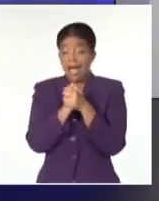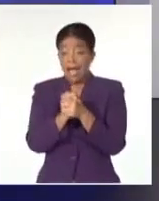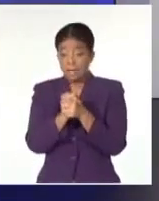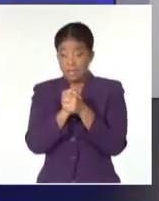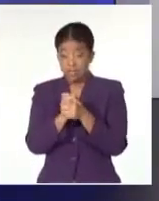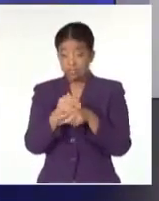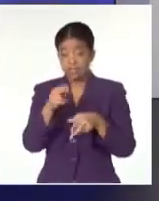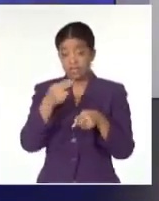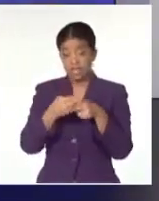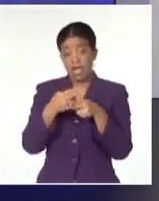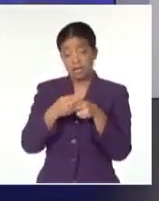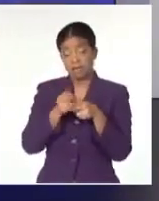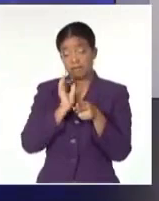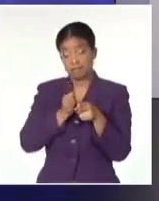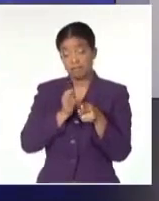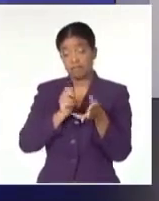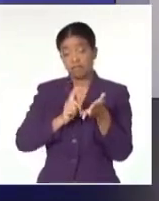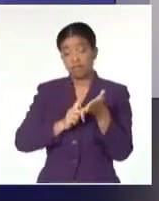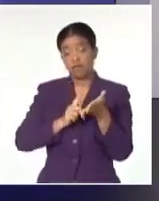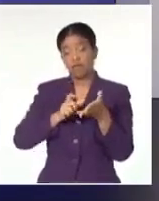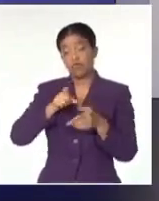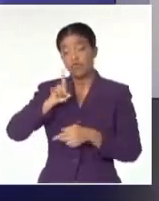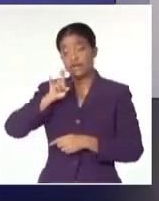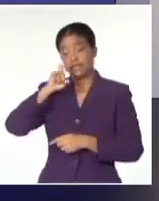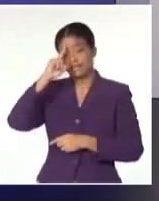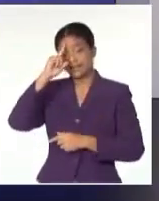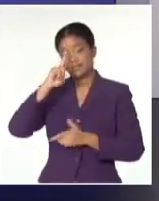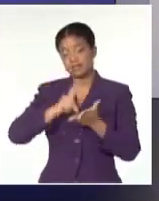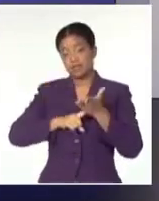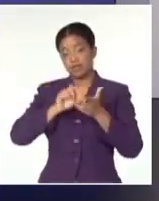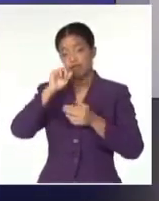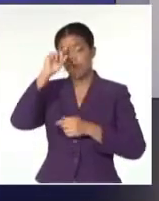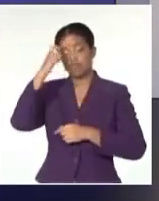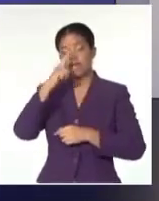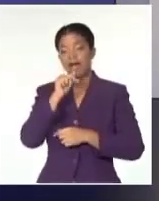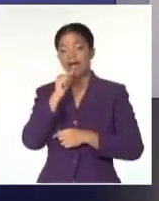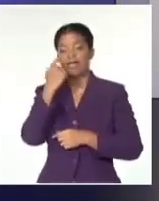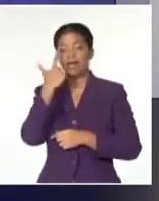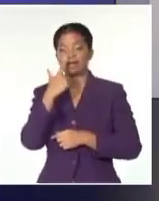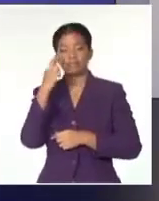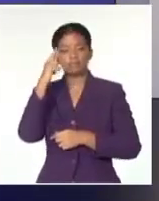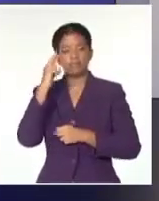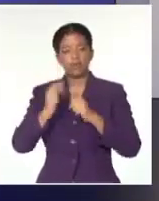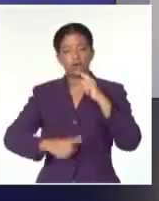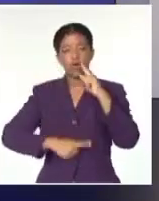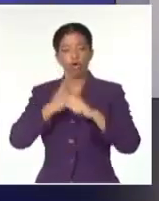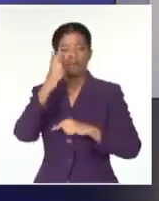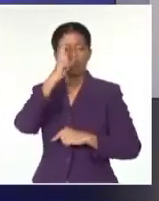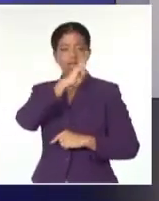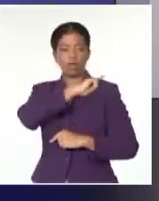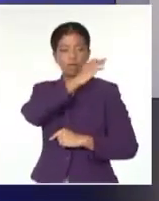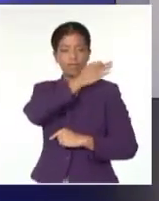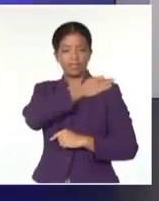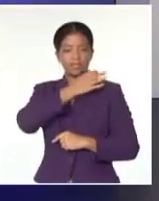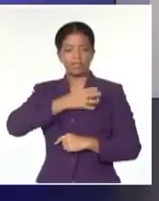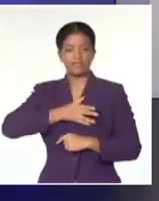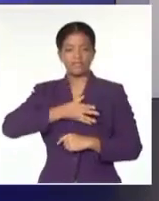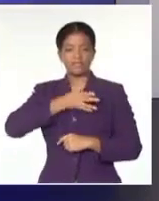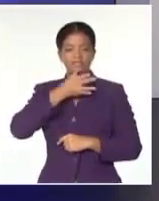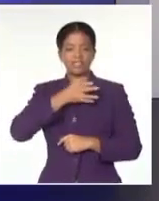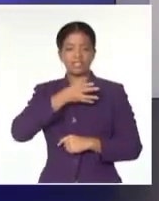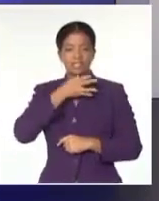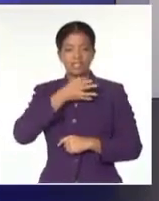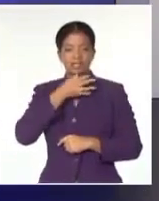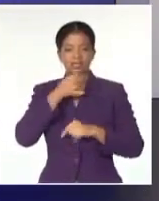Carriles, lideró la organización de un atentado, del atentado fallido, recuerden, contra el comandante en jefe, Fidel Castro, en el Paraninfo de la